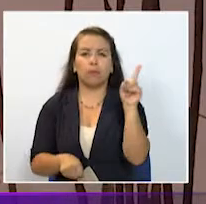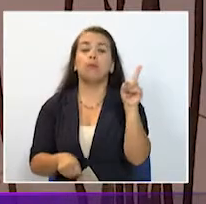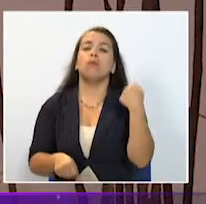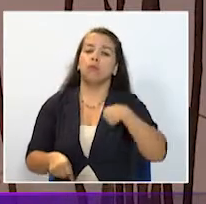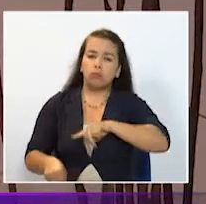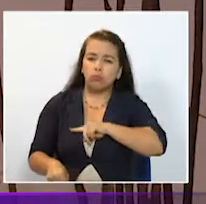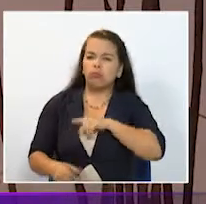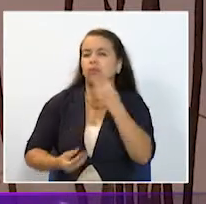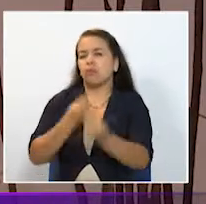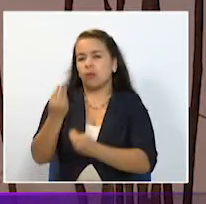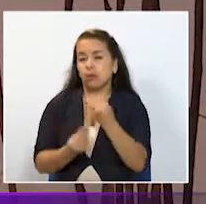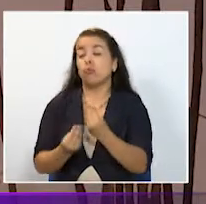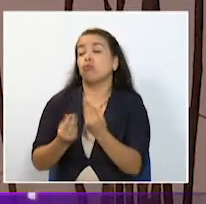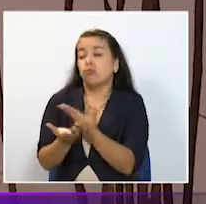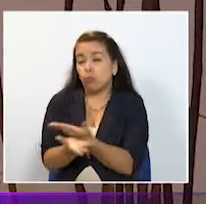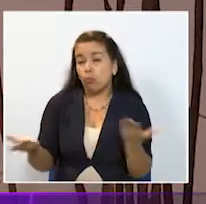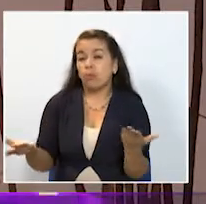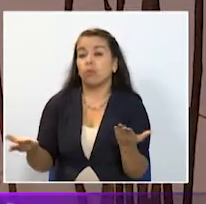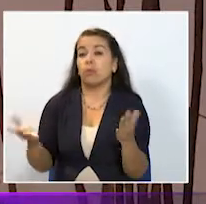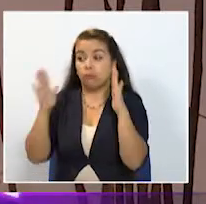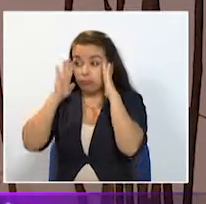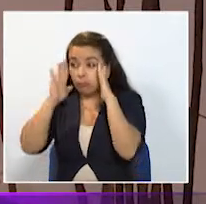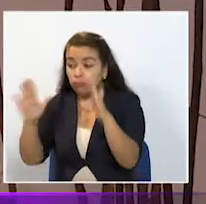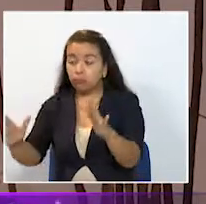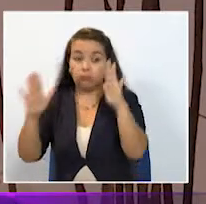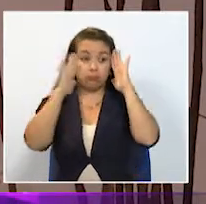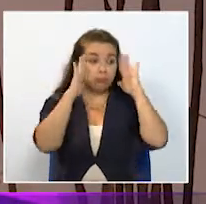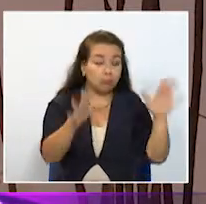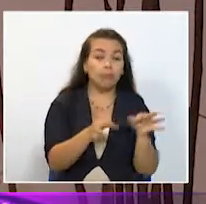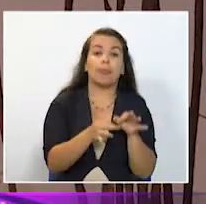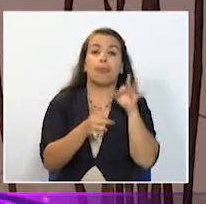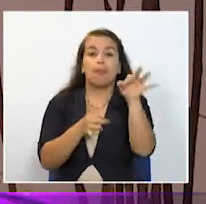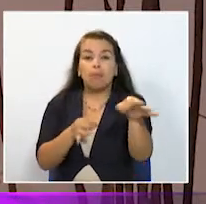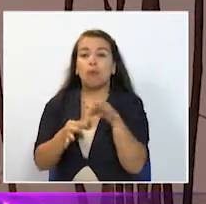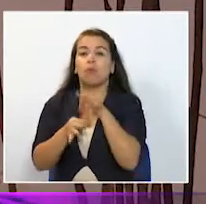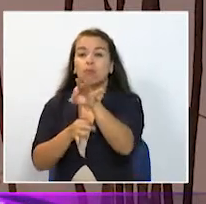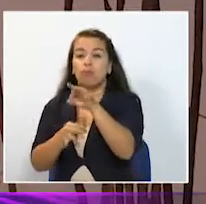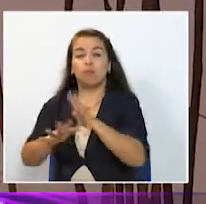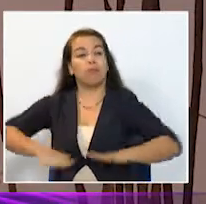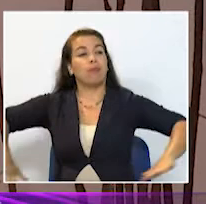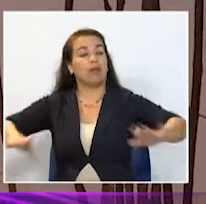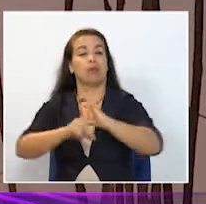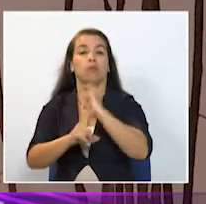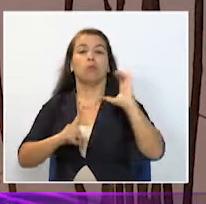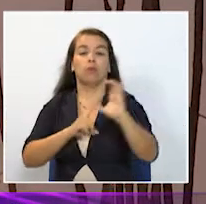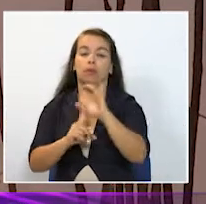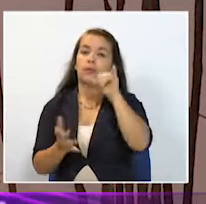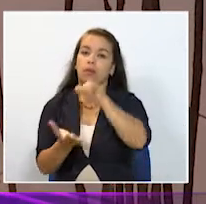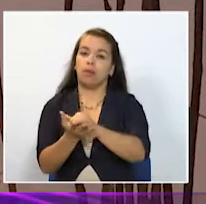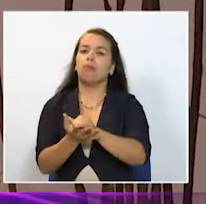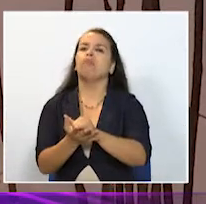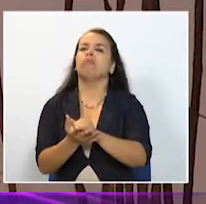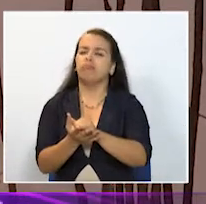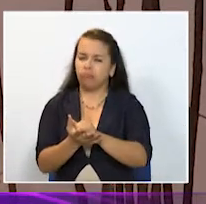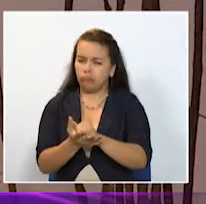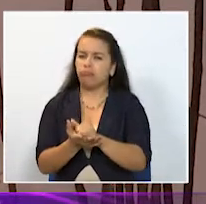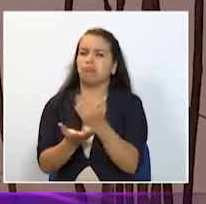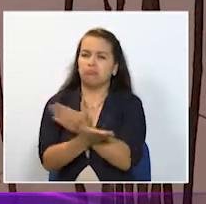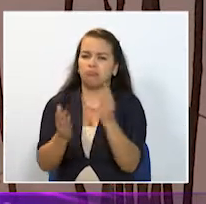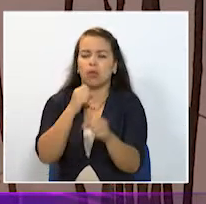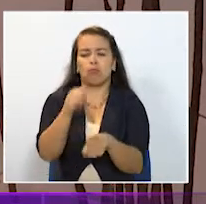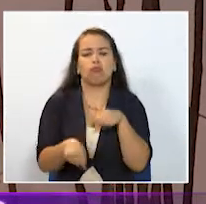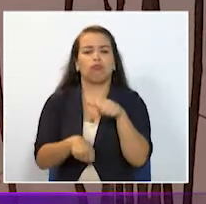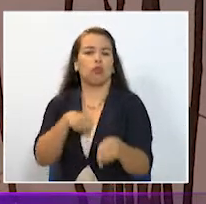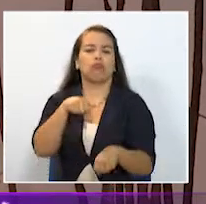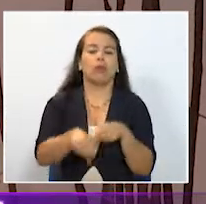alternativa muy agradable en estos pueblos del paisaje cultural cafetero y allá vamos a tener nuestra cabalgata tradicional con